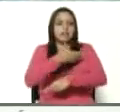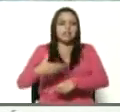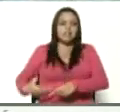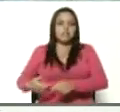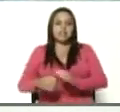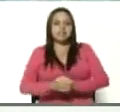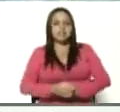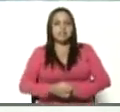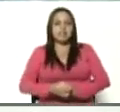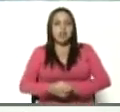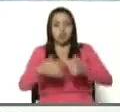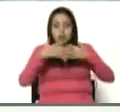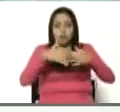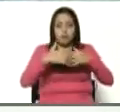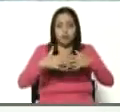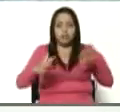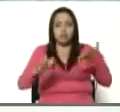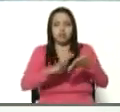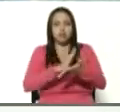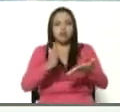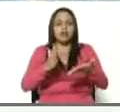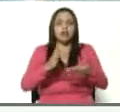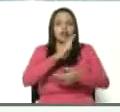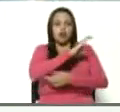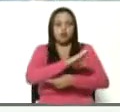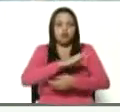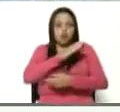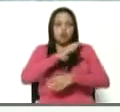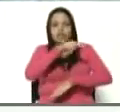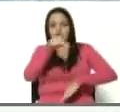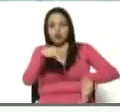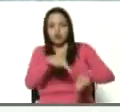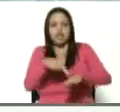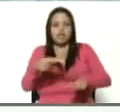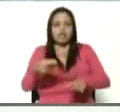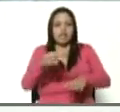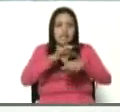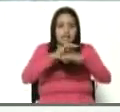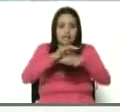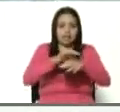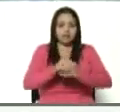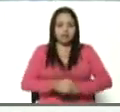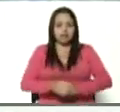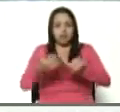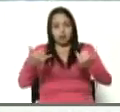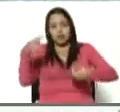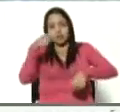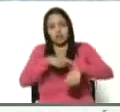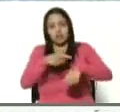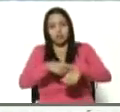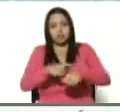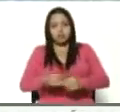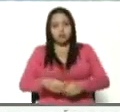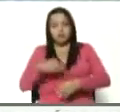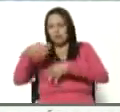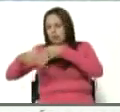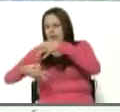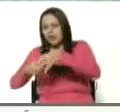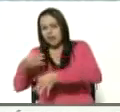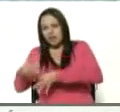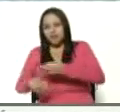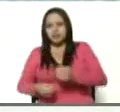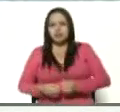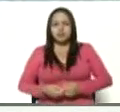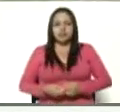Convecar, el Consejo Nacional de la Carne, quien en estos momentos nos va a socializar, nos va a dar